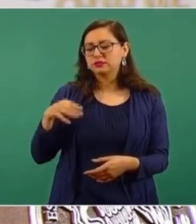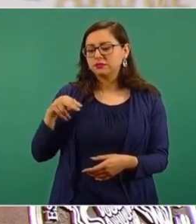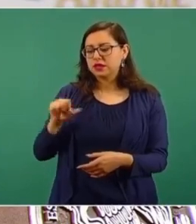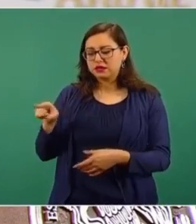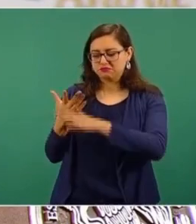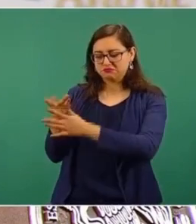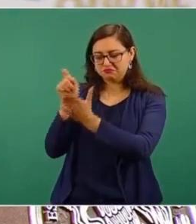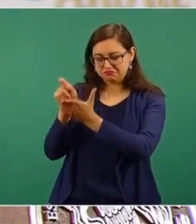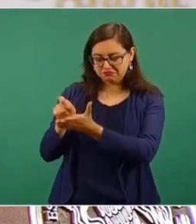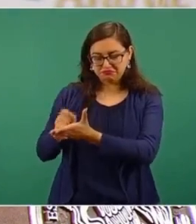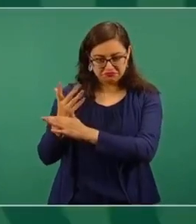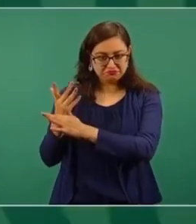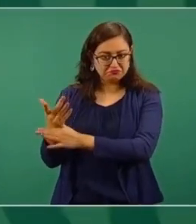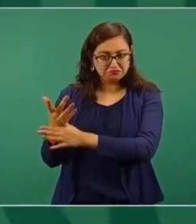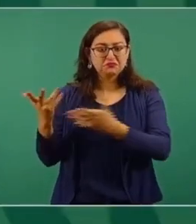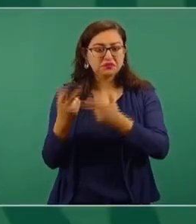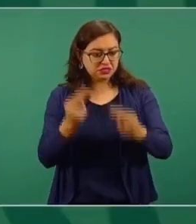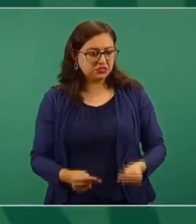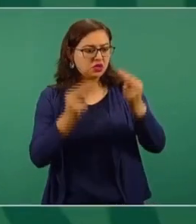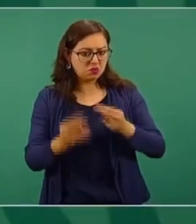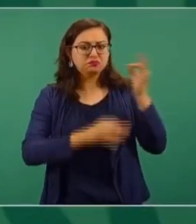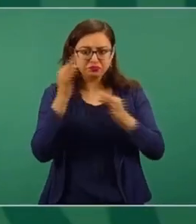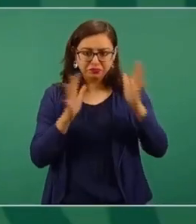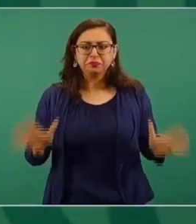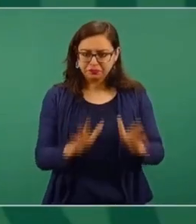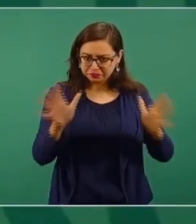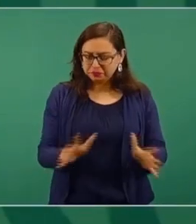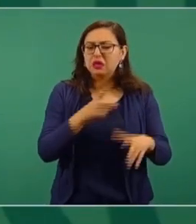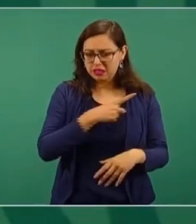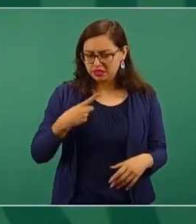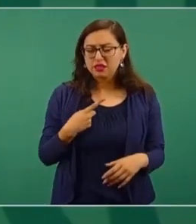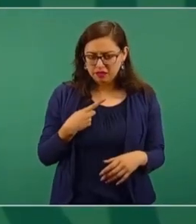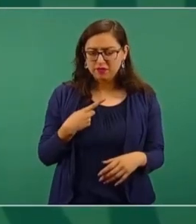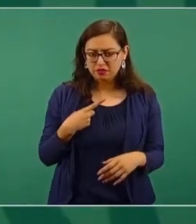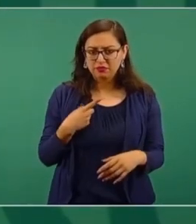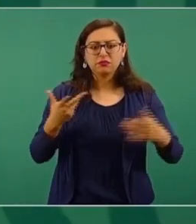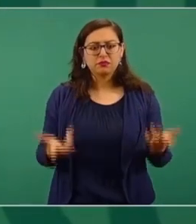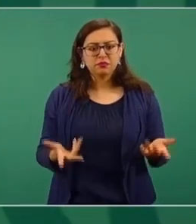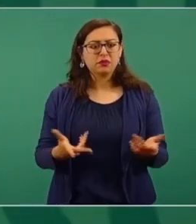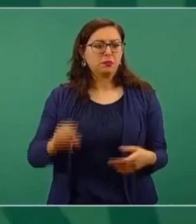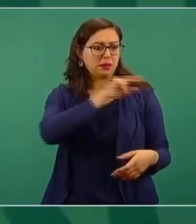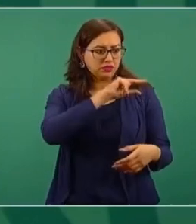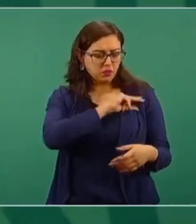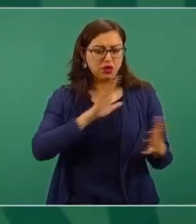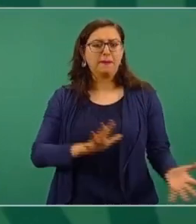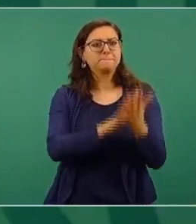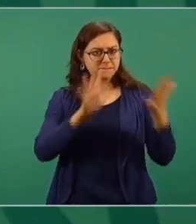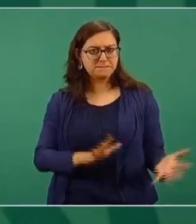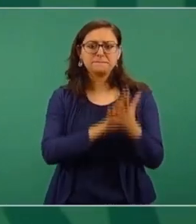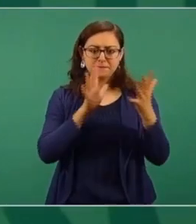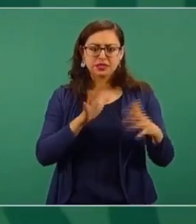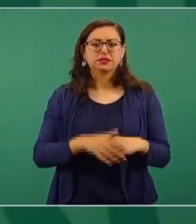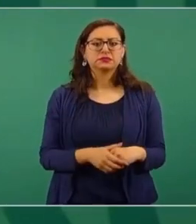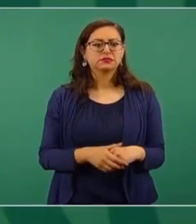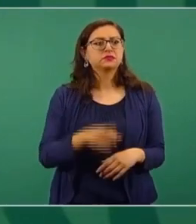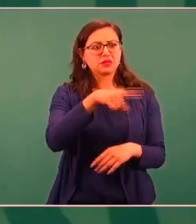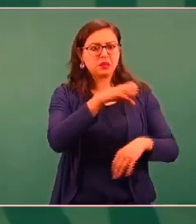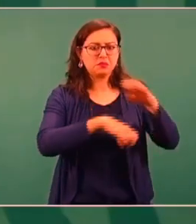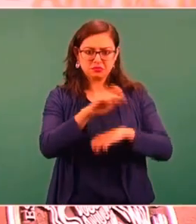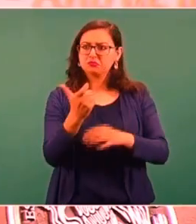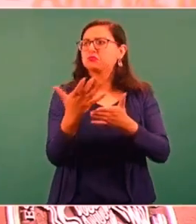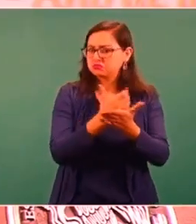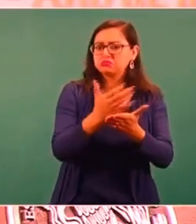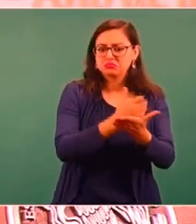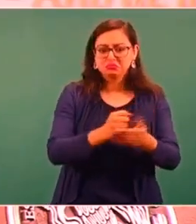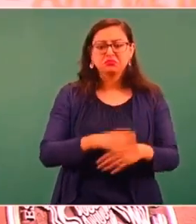de haber negocios, que tienen que promover los negocios, que tienen que participar en el sistema privado, que tienen que obtener ganancias las empresas,